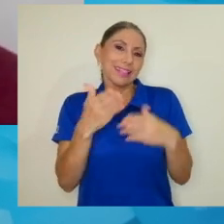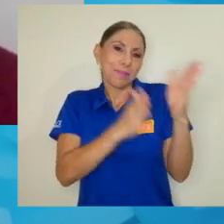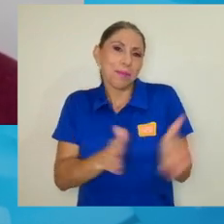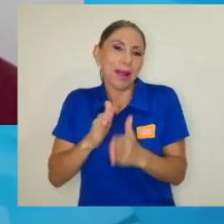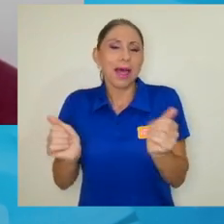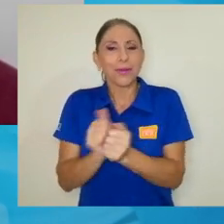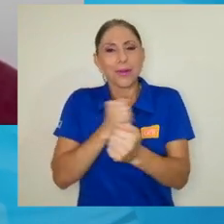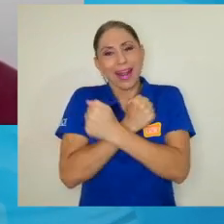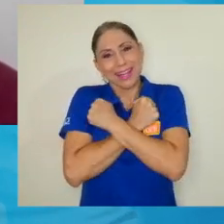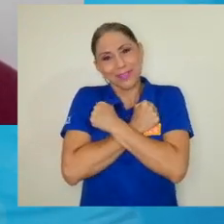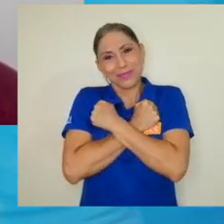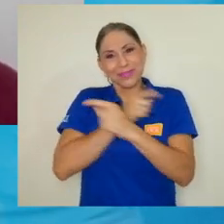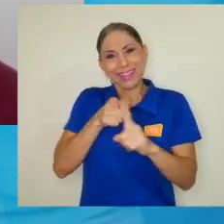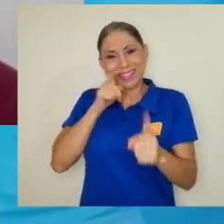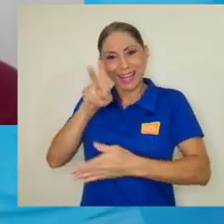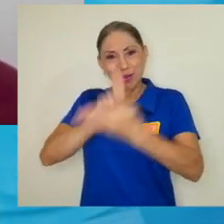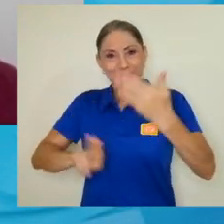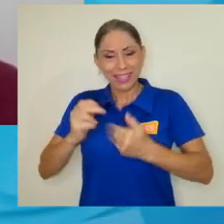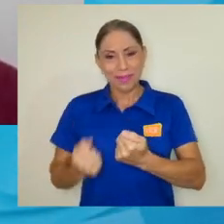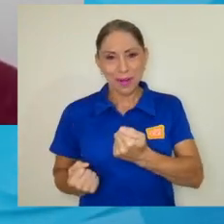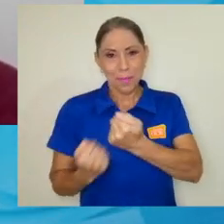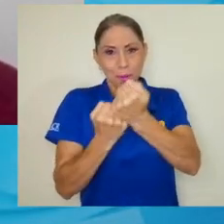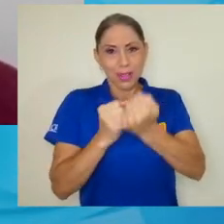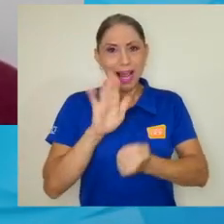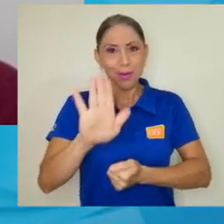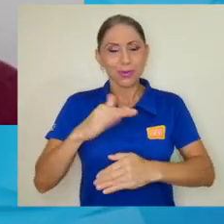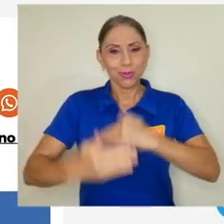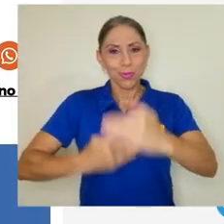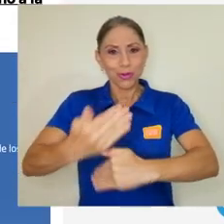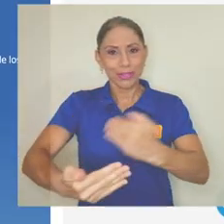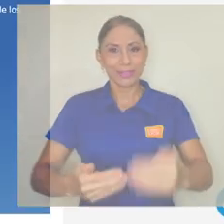cariño de parte de la universidad para apoyar esos procesos.